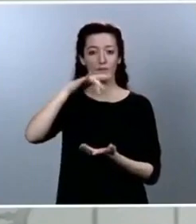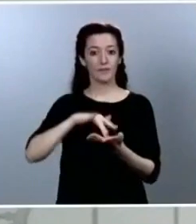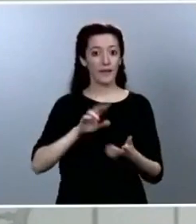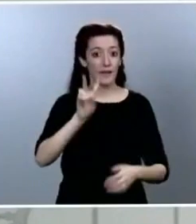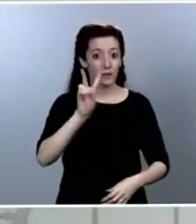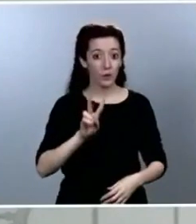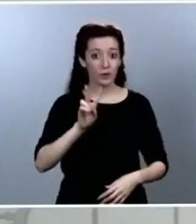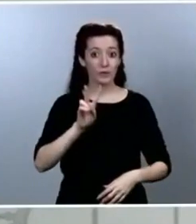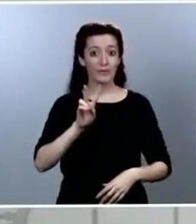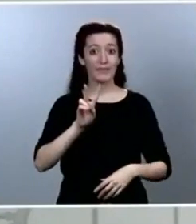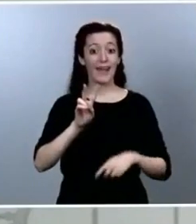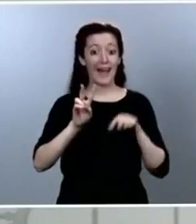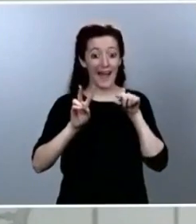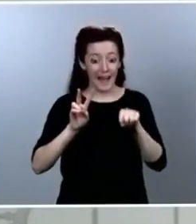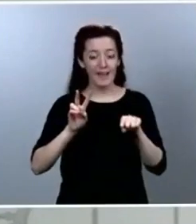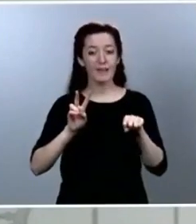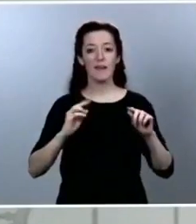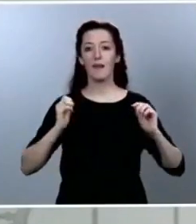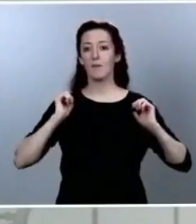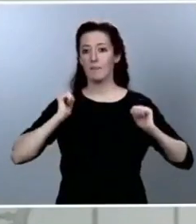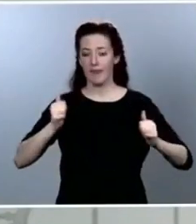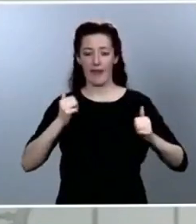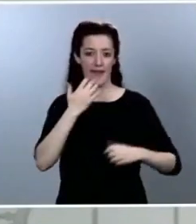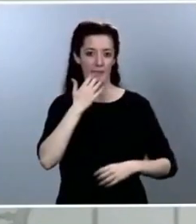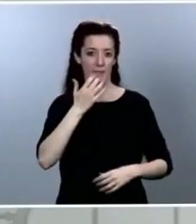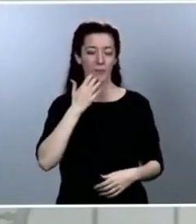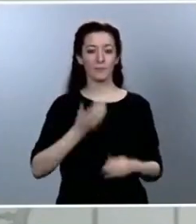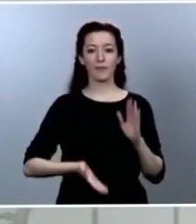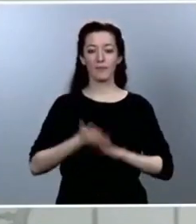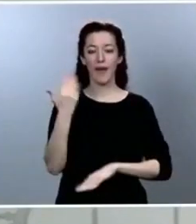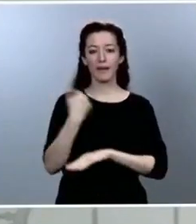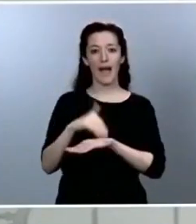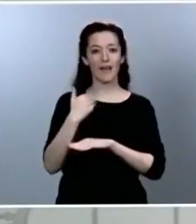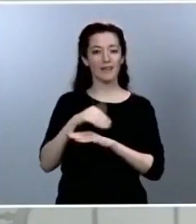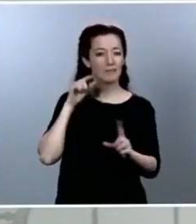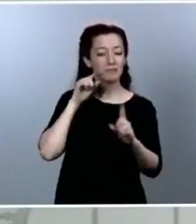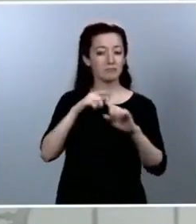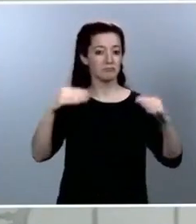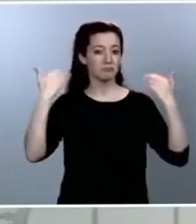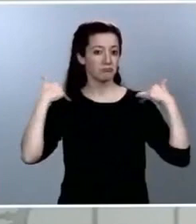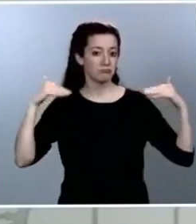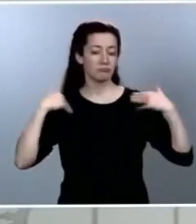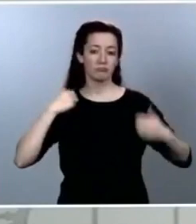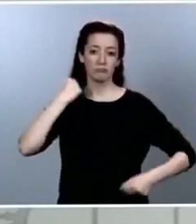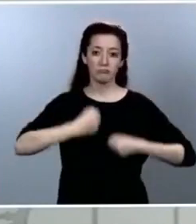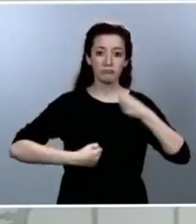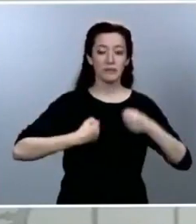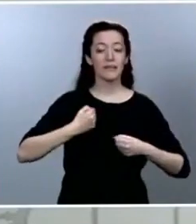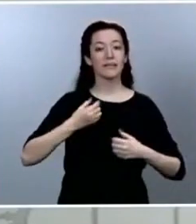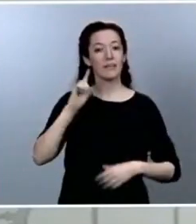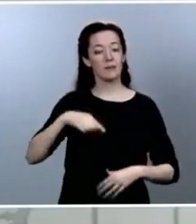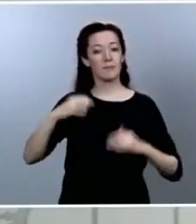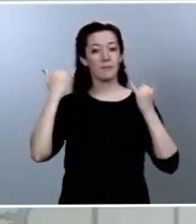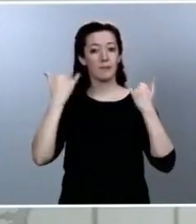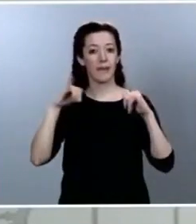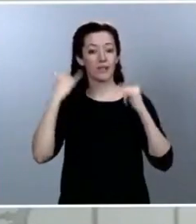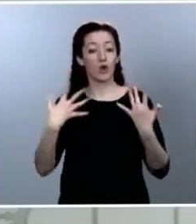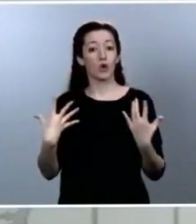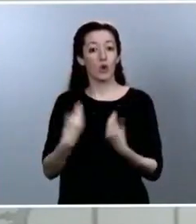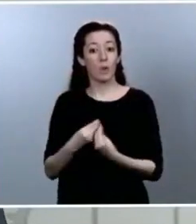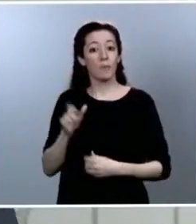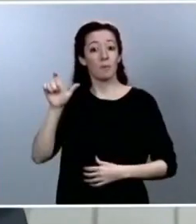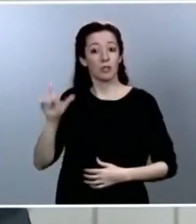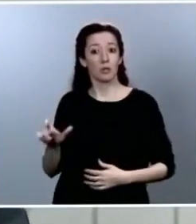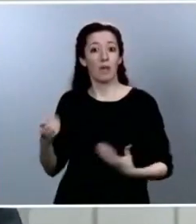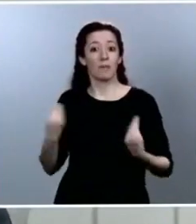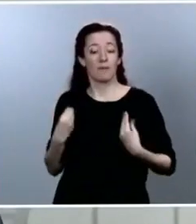actividades físicas individuales y también paseos con el conviviente. Esto es lo que se aprobará a partir del 2 de